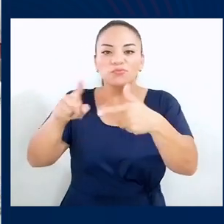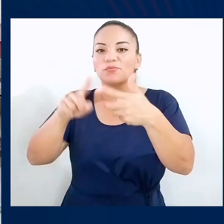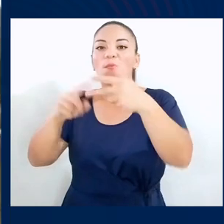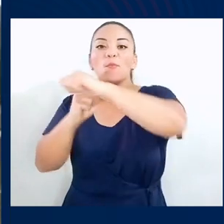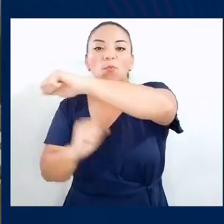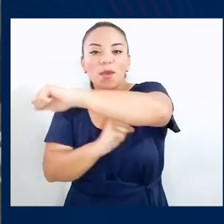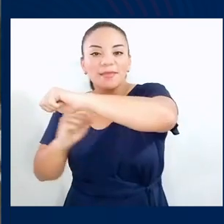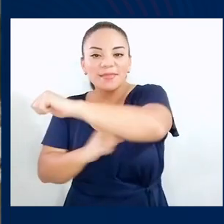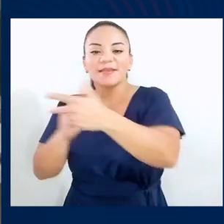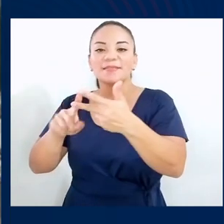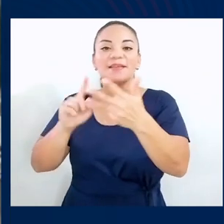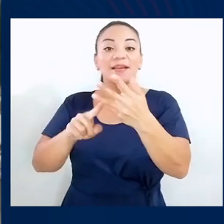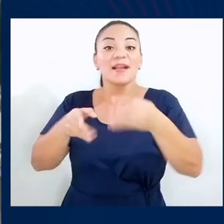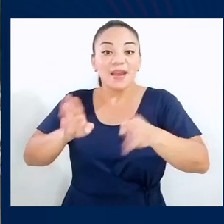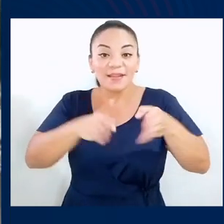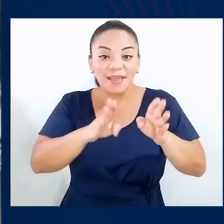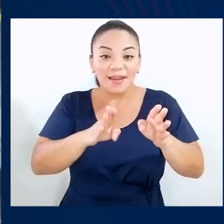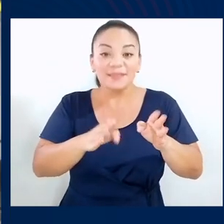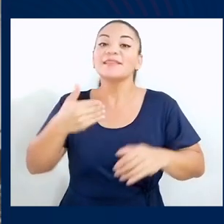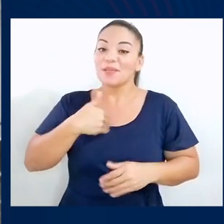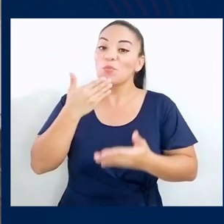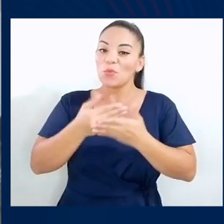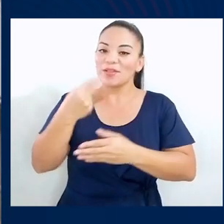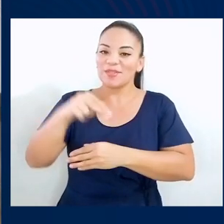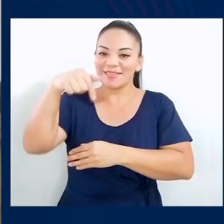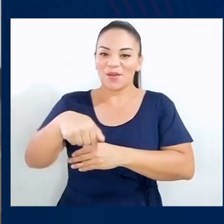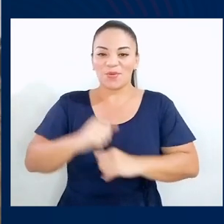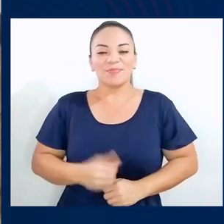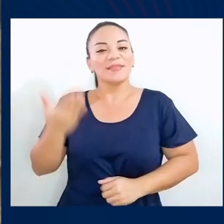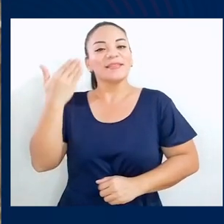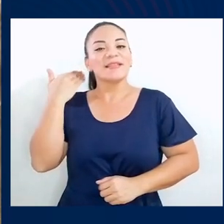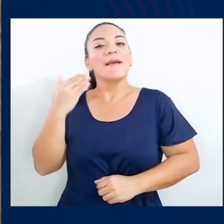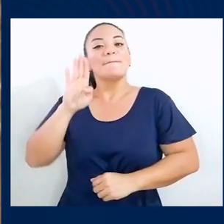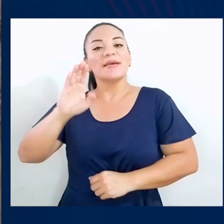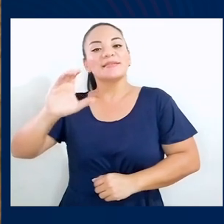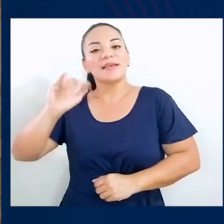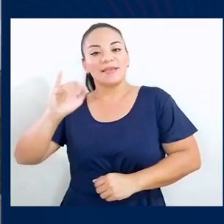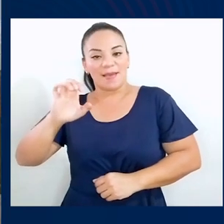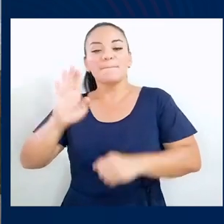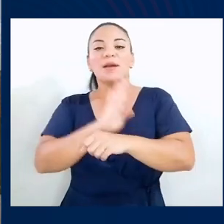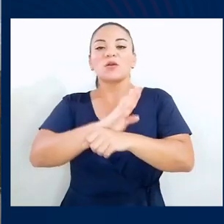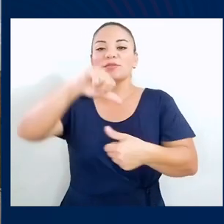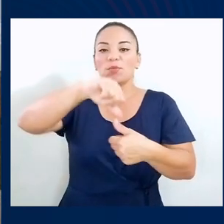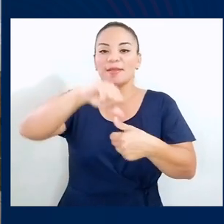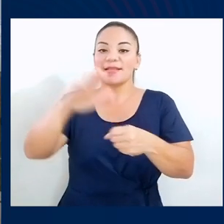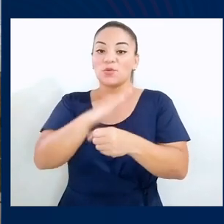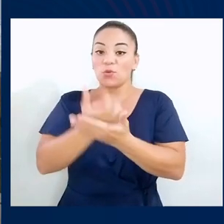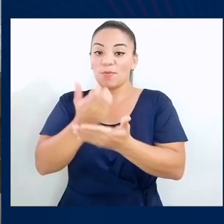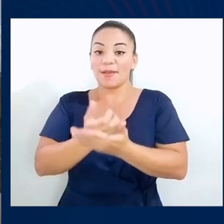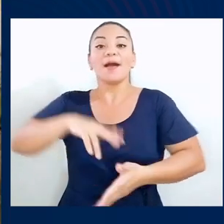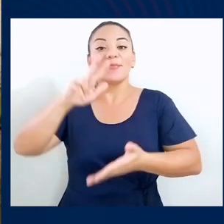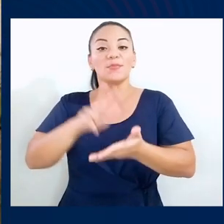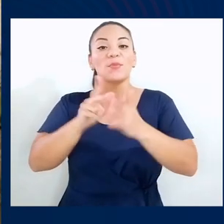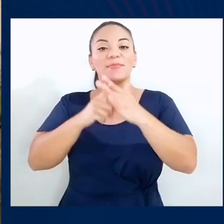puentes y carreteras? Pues le tenemos una gran noticia. Hace unos días, el Banco Centroamericano de Integración Económica